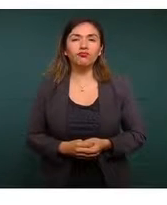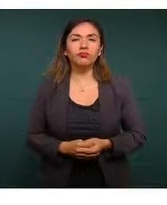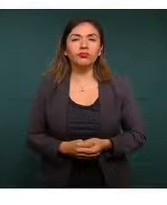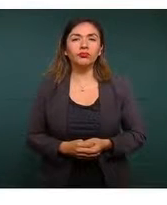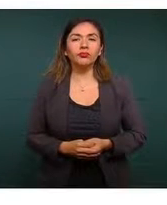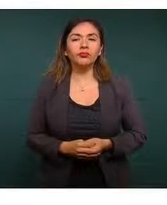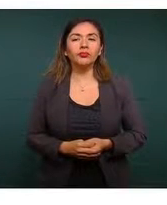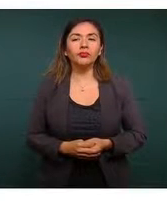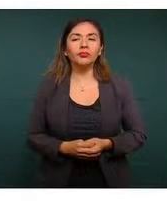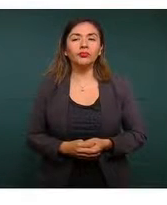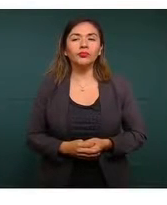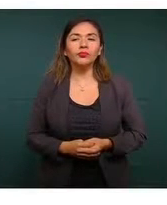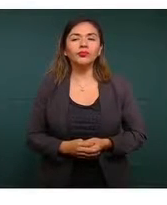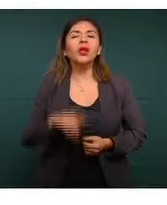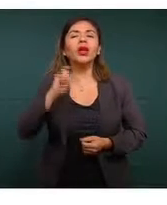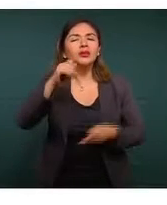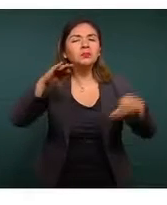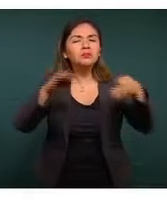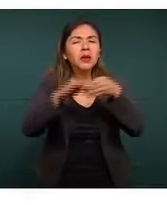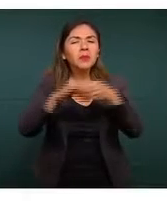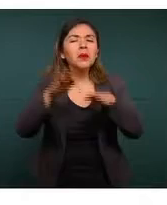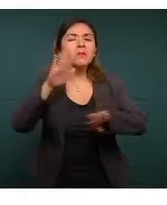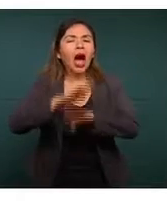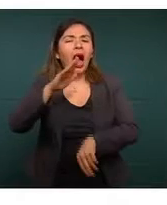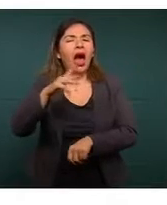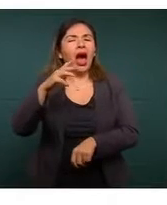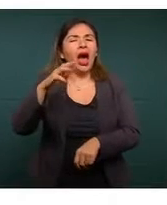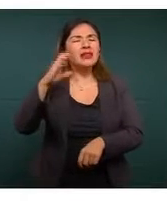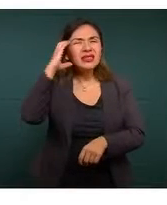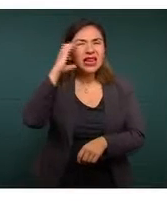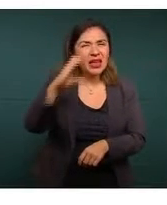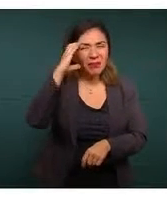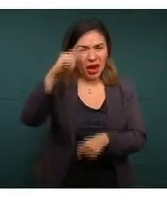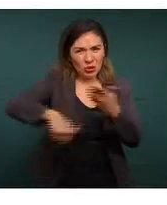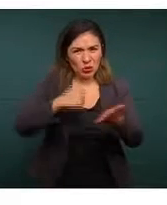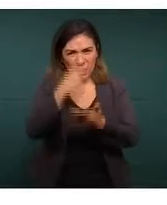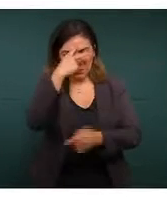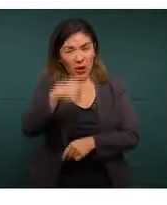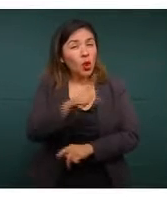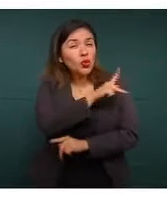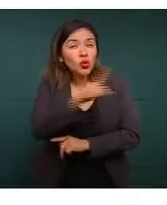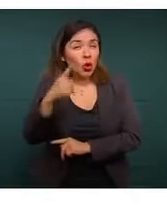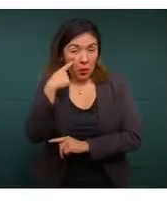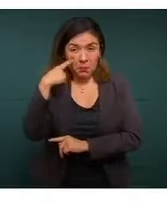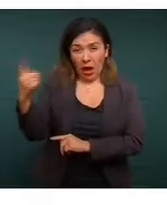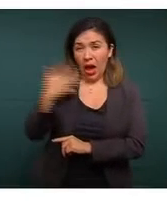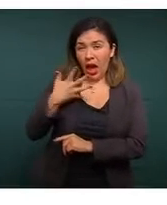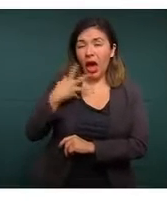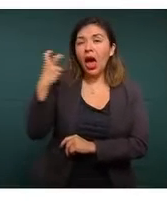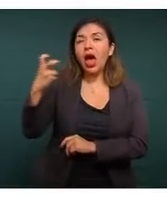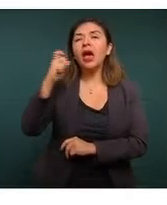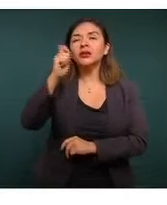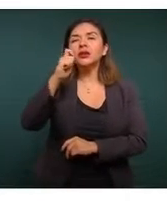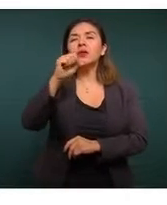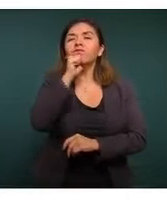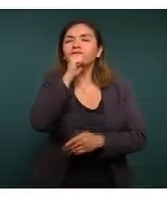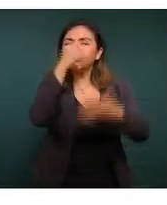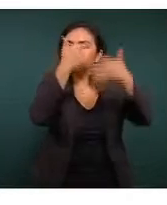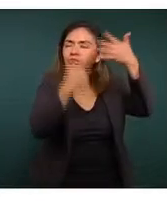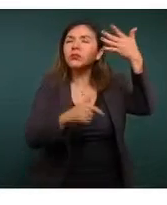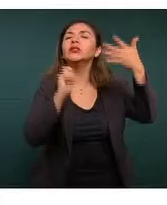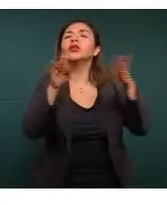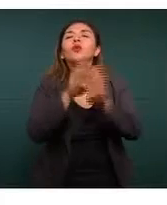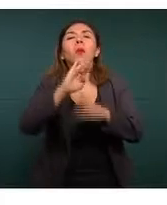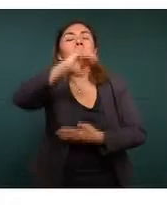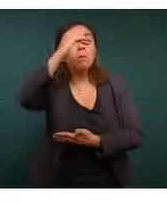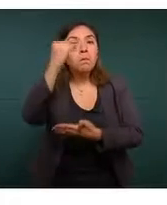los números de incidencia delictiva en la Ciudad de México, todos los delitos, como pueden observar, están a la baja,